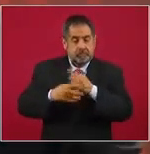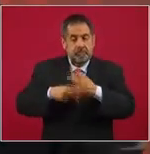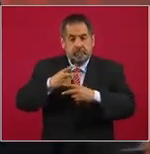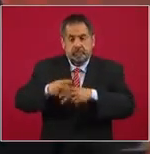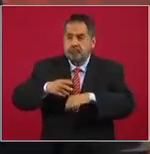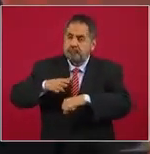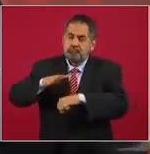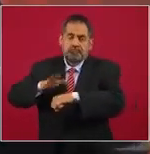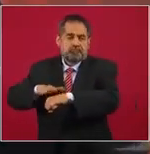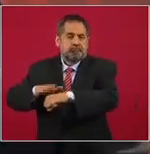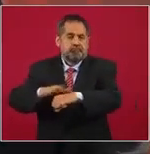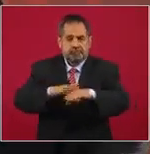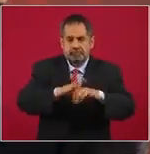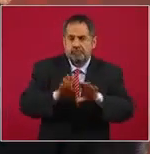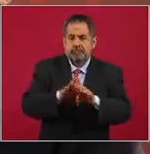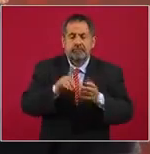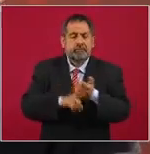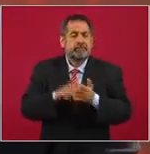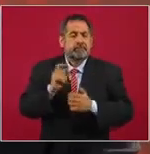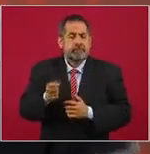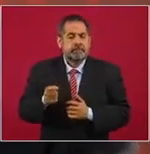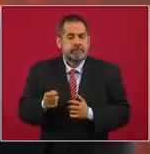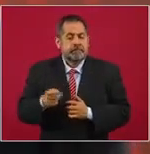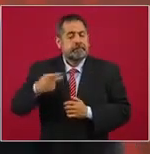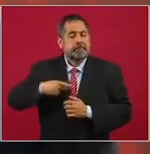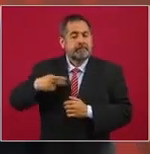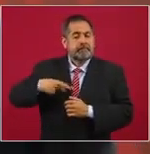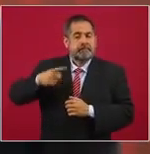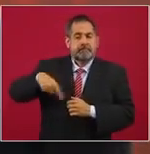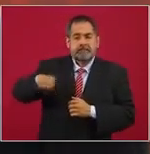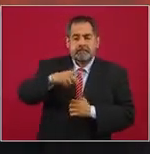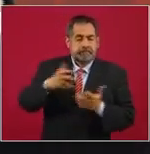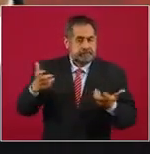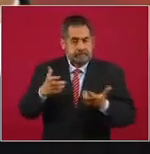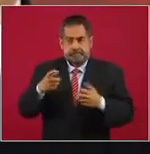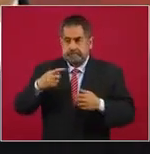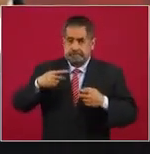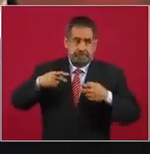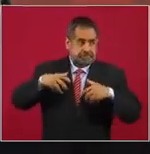con independencia. ¿Es